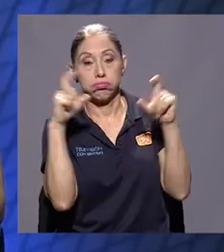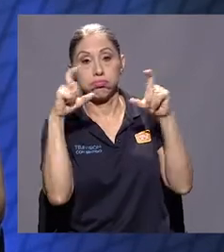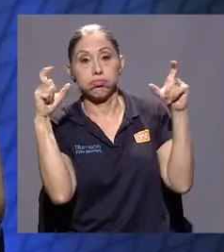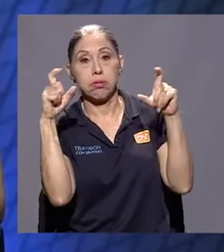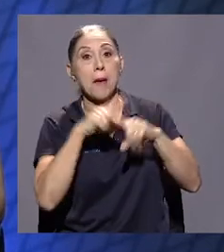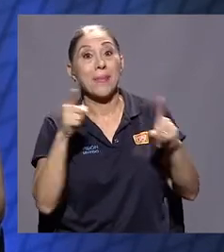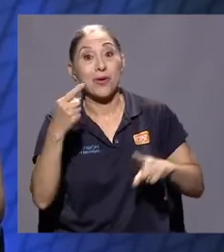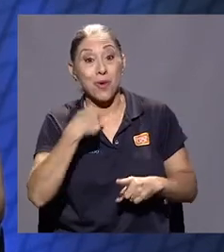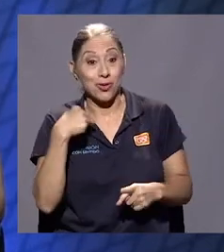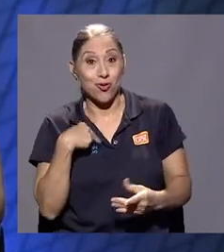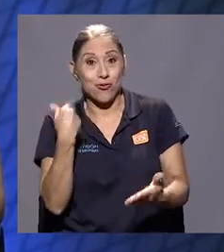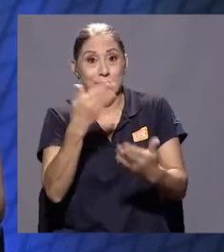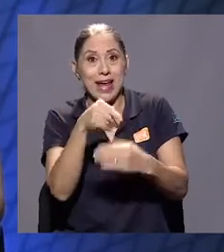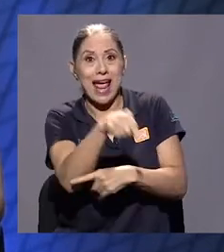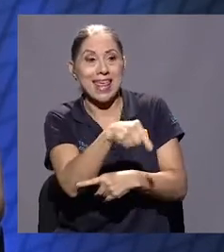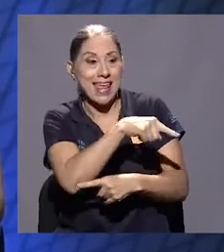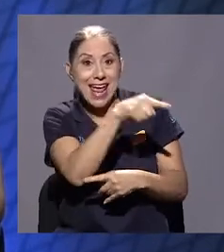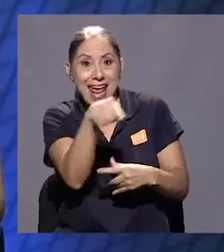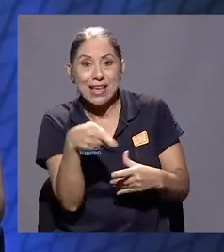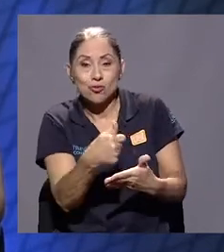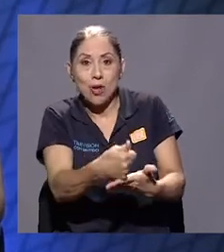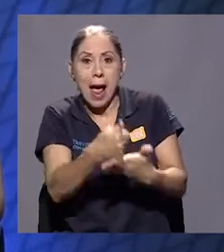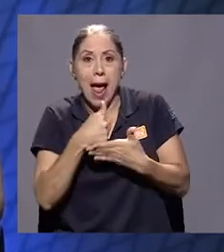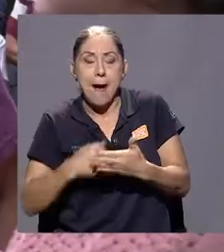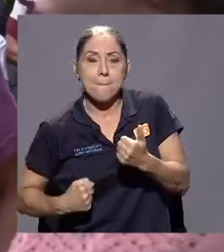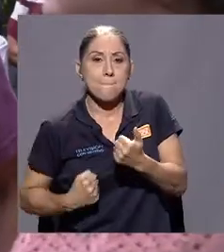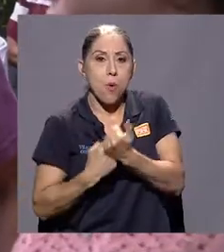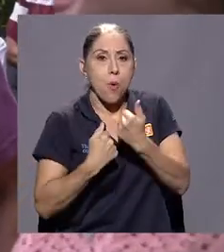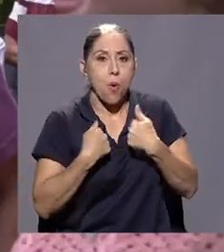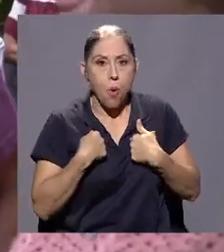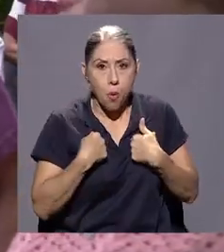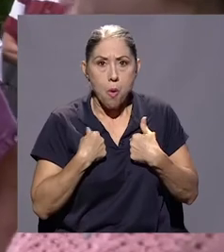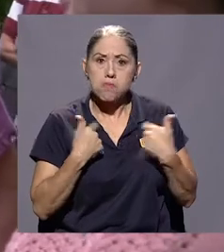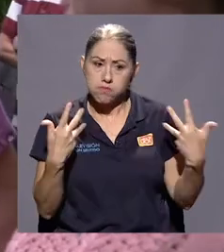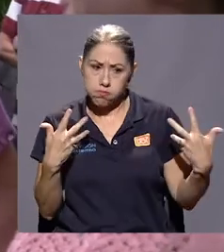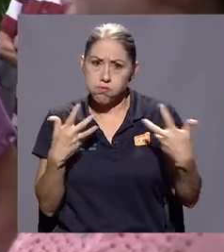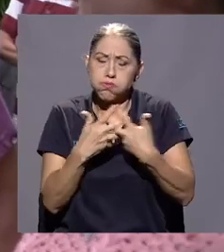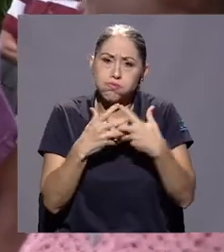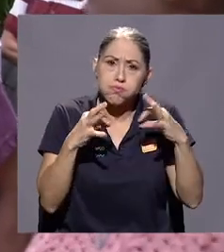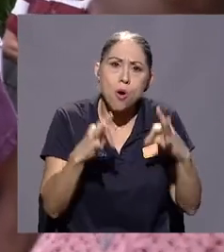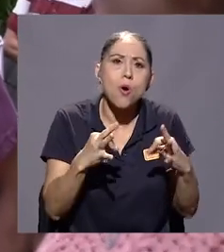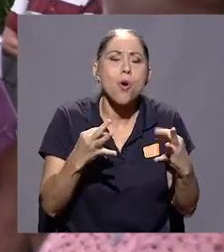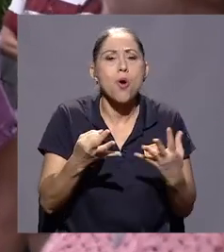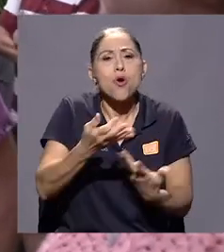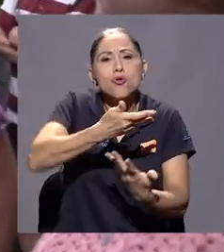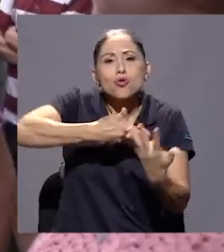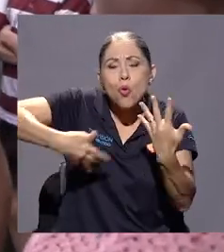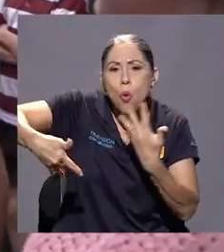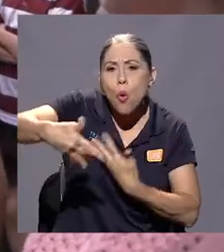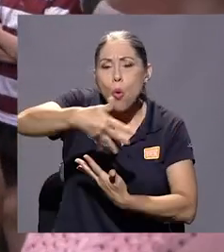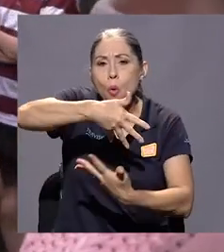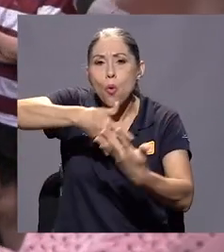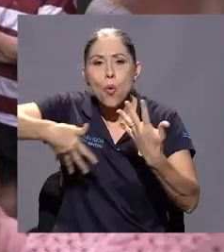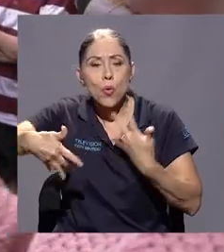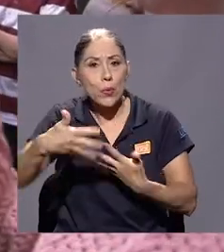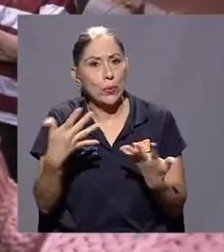a mí me brindaron su apoyo por decirlo de esta manera y bueno, hubo química, hubo química entre nosotros,